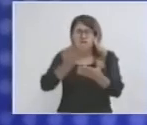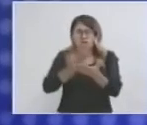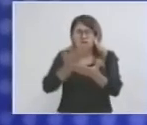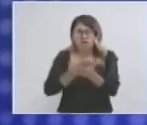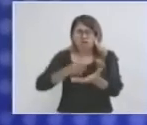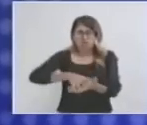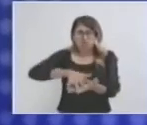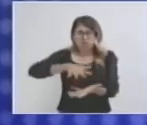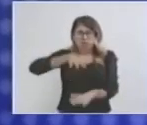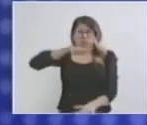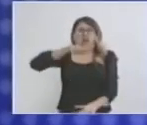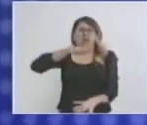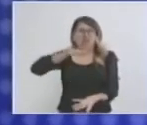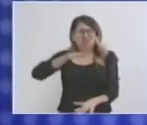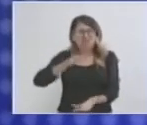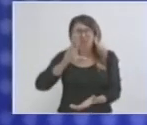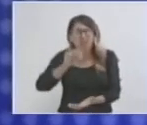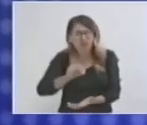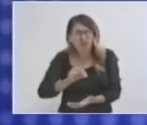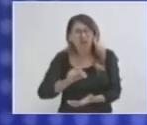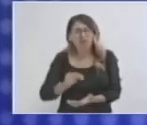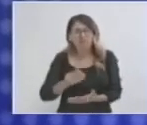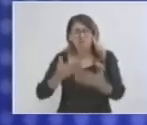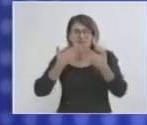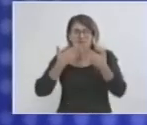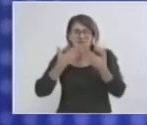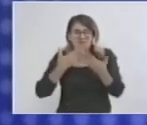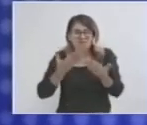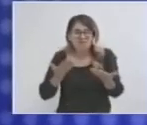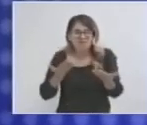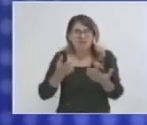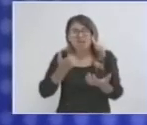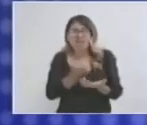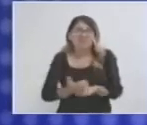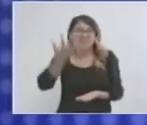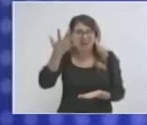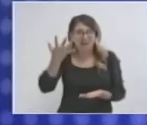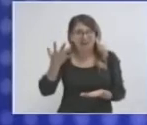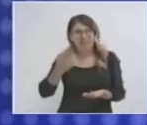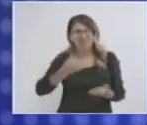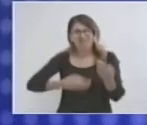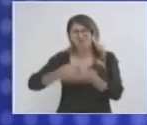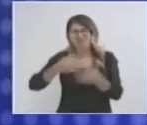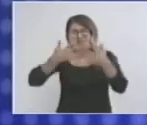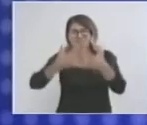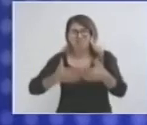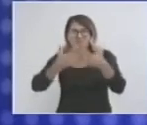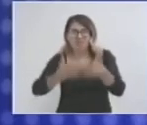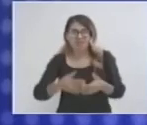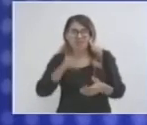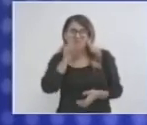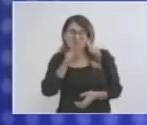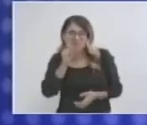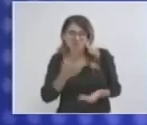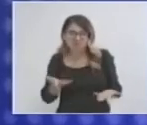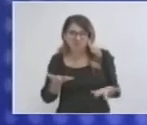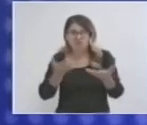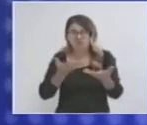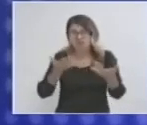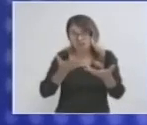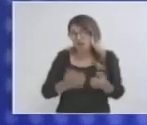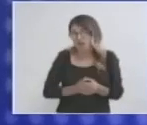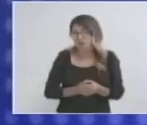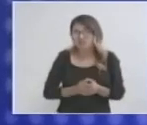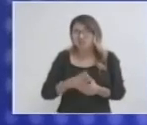que luego conviertan en unas propuestas, incluso la presentación de estas se convierte en un esquema muy costoso para las empresas, sobre todo las mitines, que conforman más del